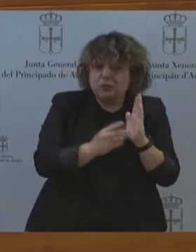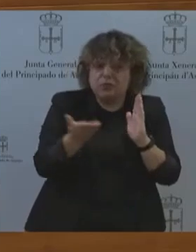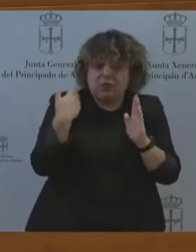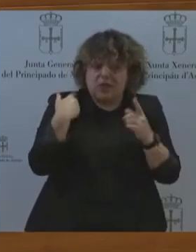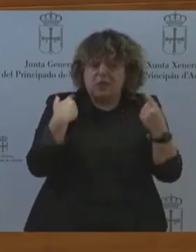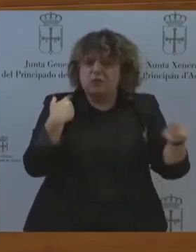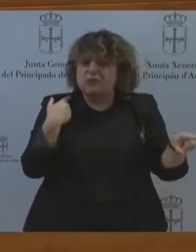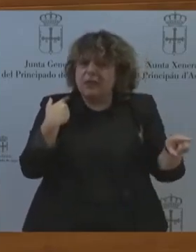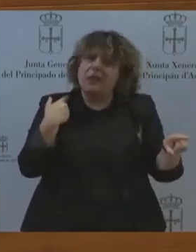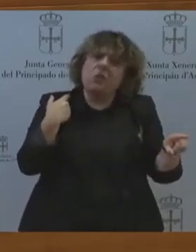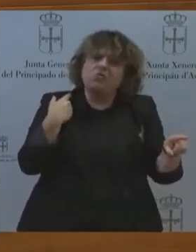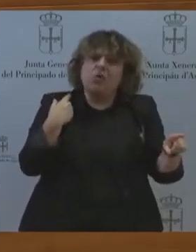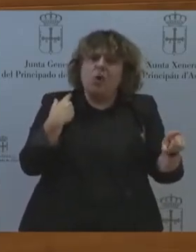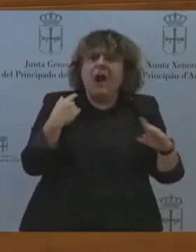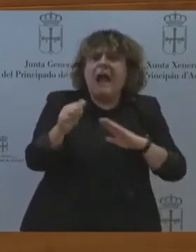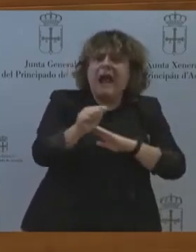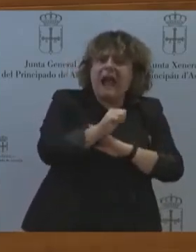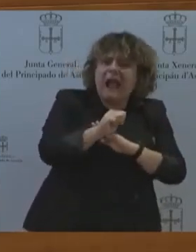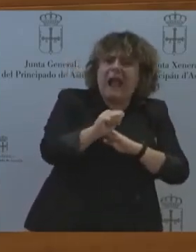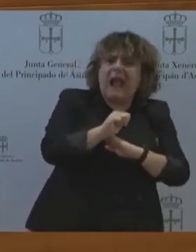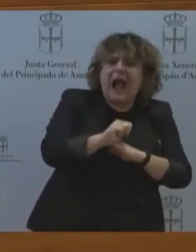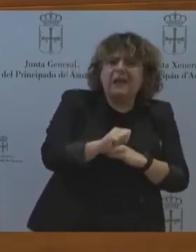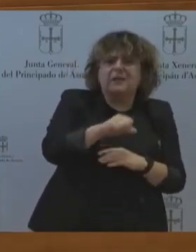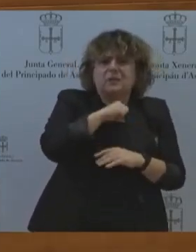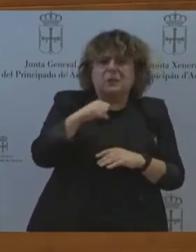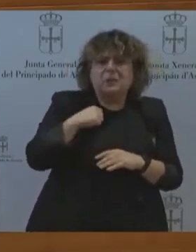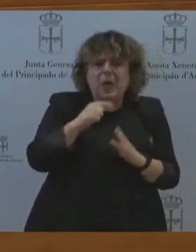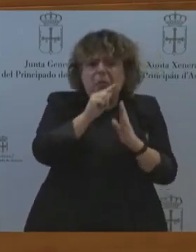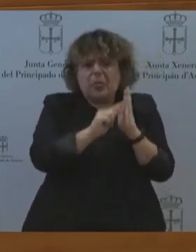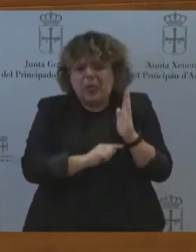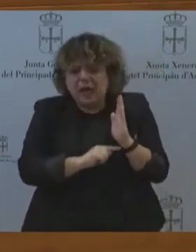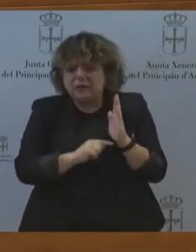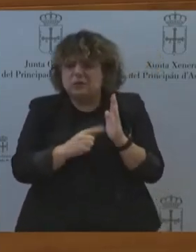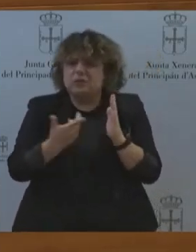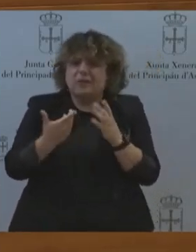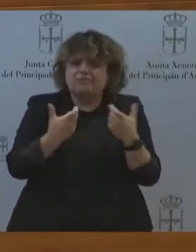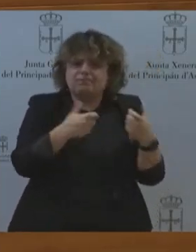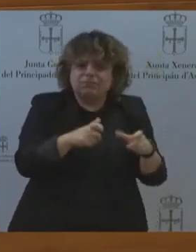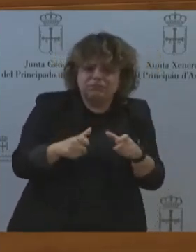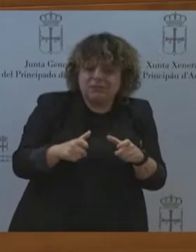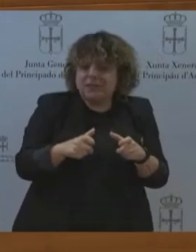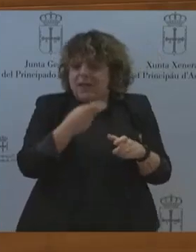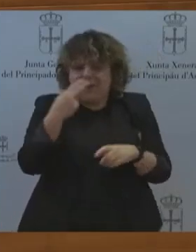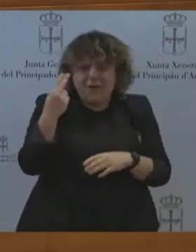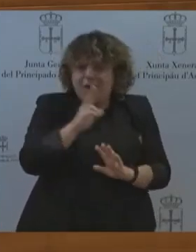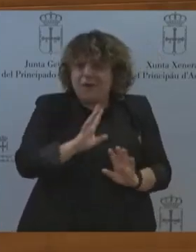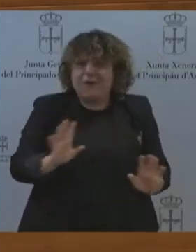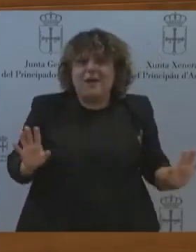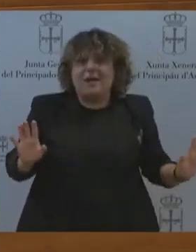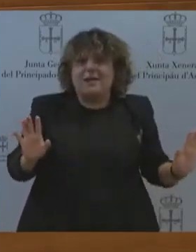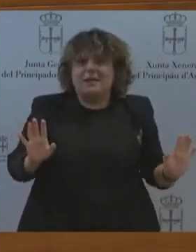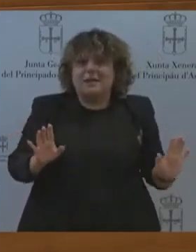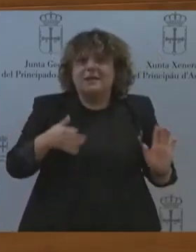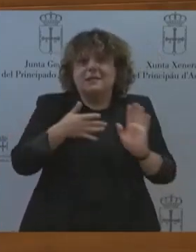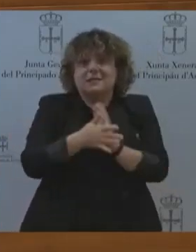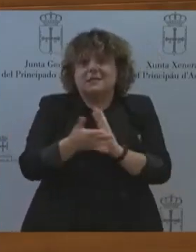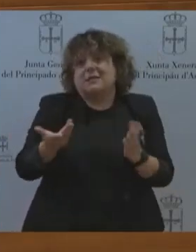cifras y datos frecuentemente sesgados y coyunturales que no exponen en modo alguno la realidad en nuestra región.